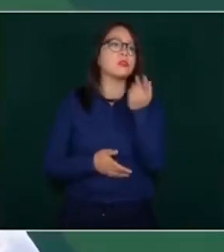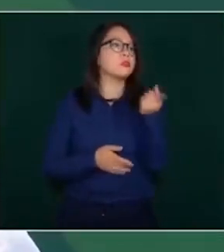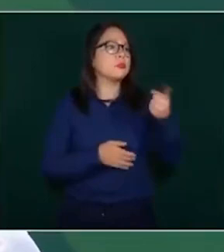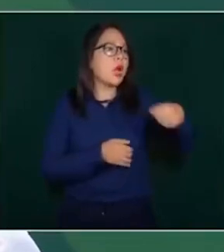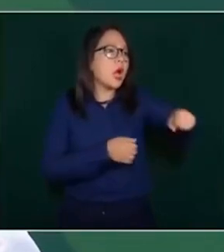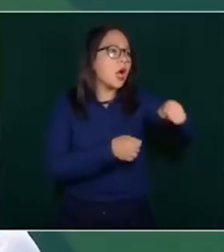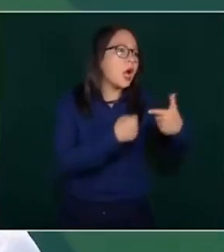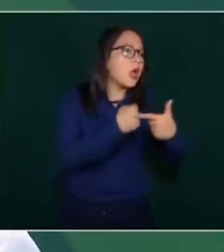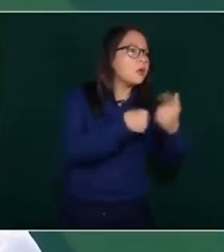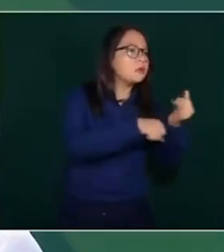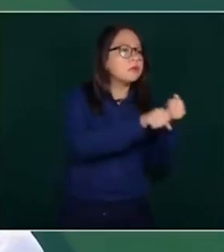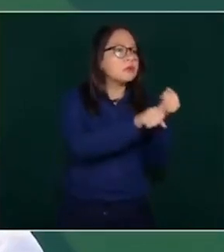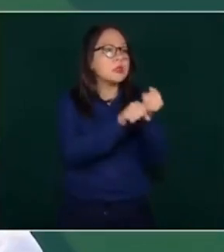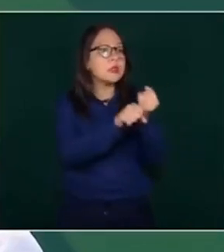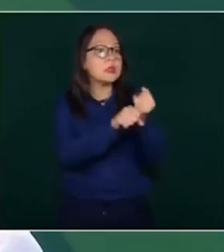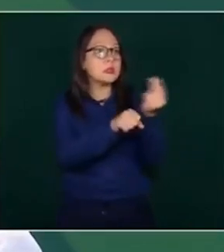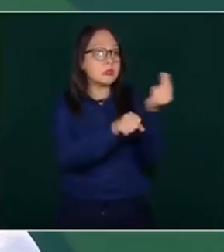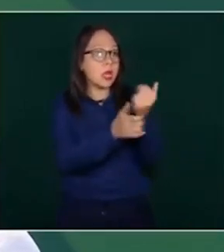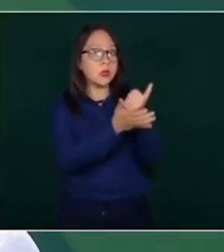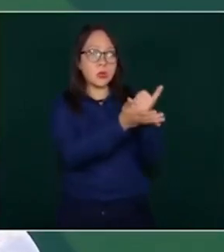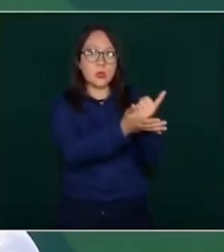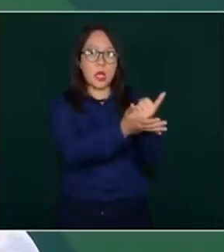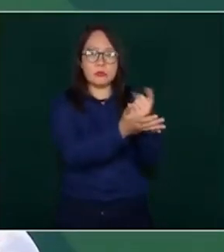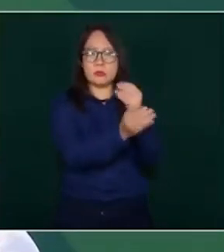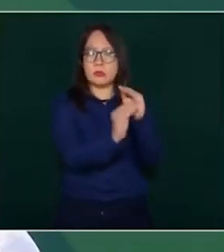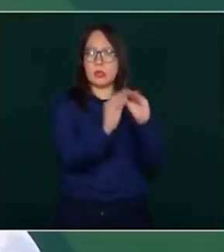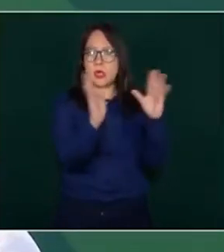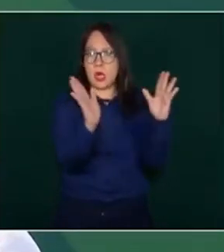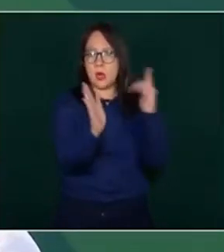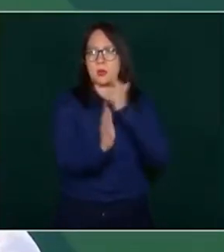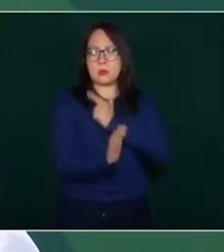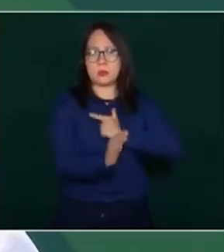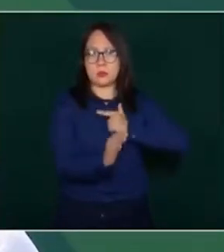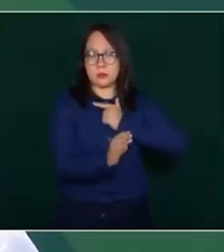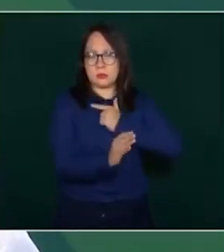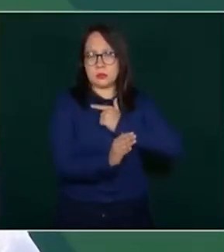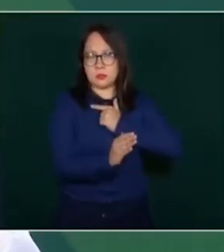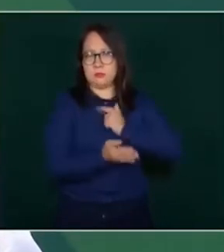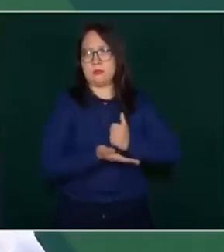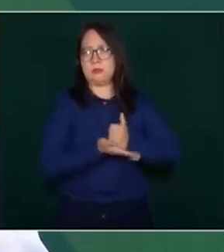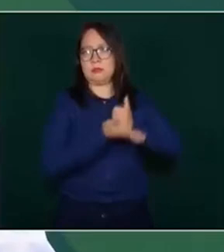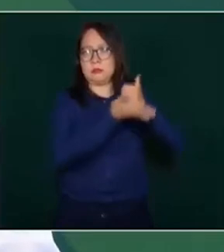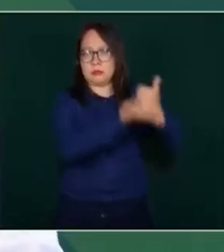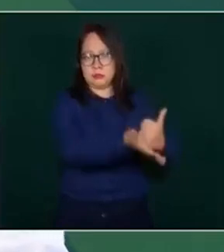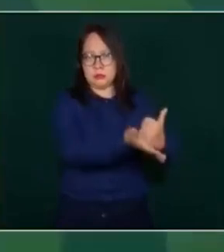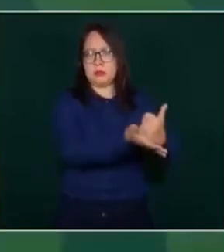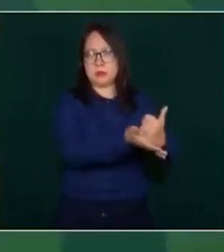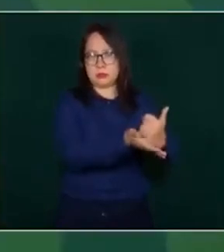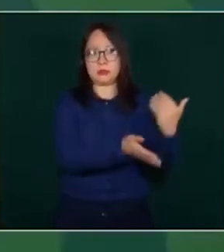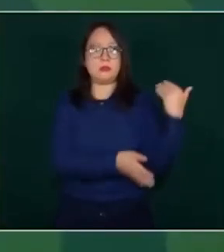solicita el gobierno de Nuevo León. También